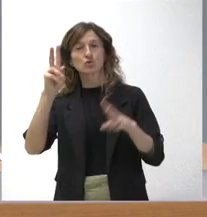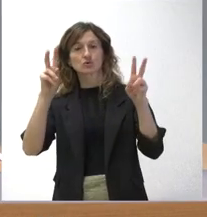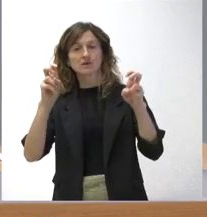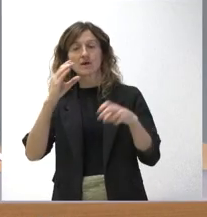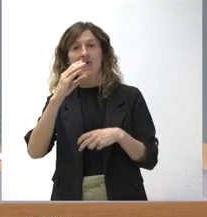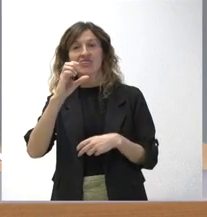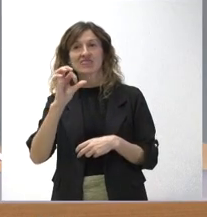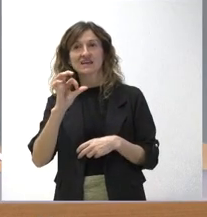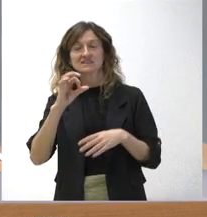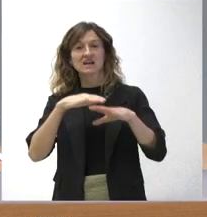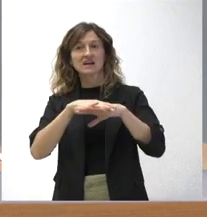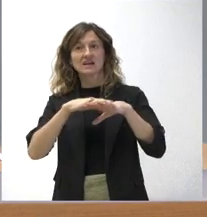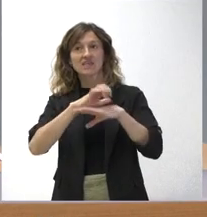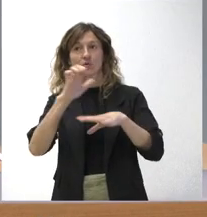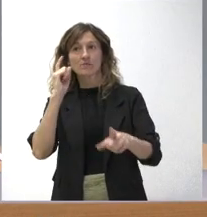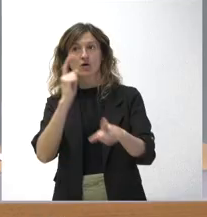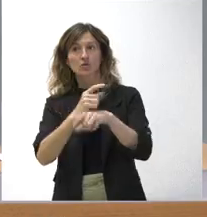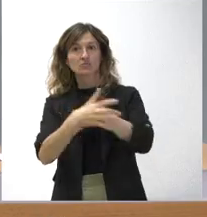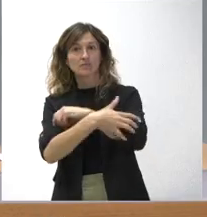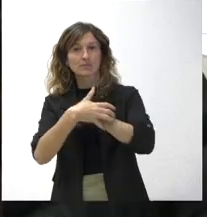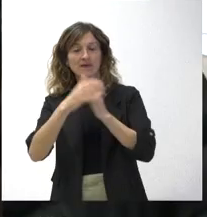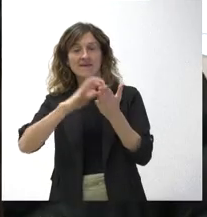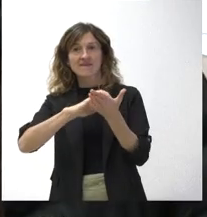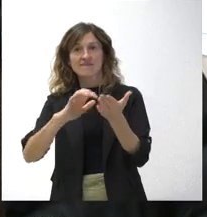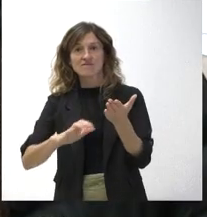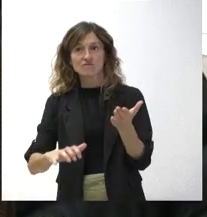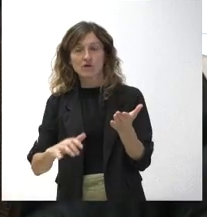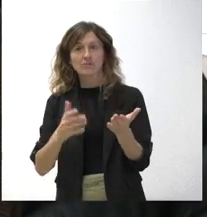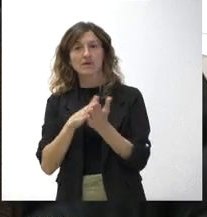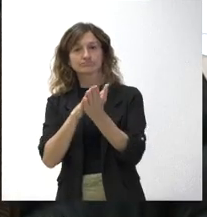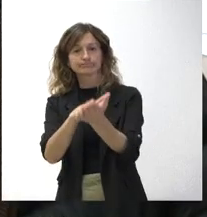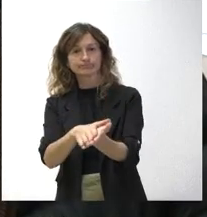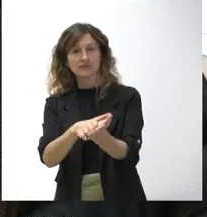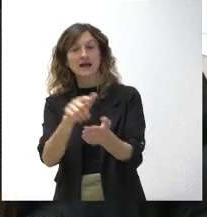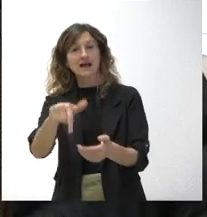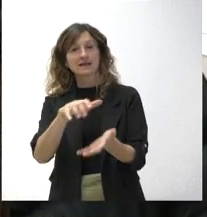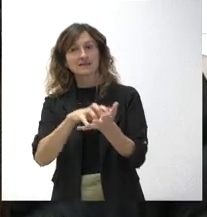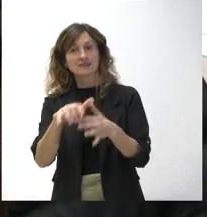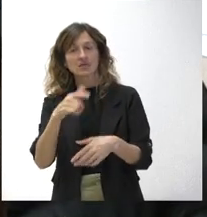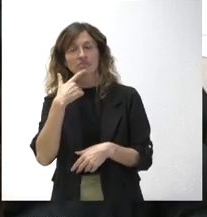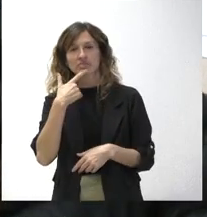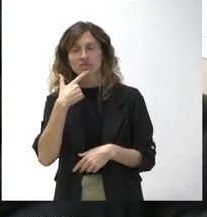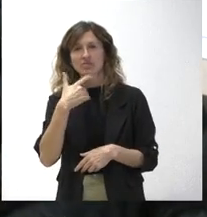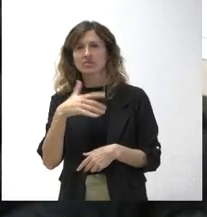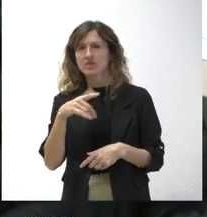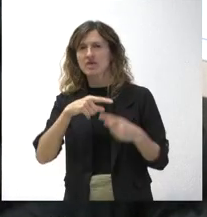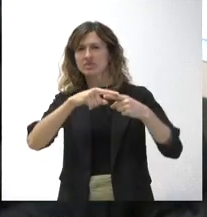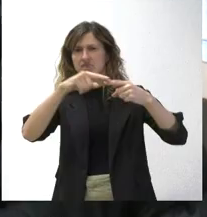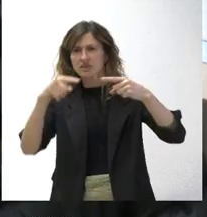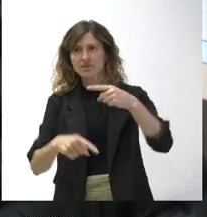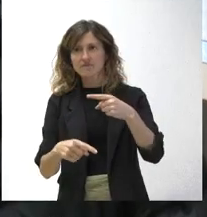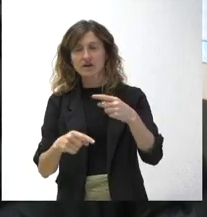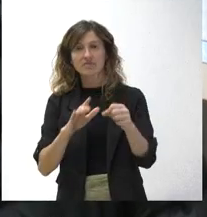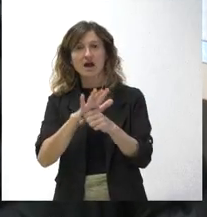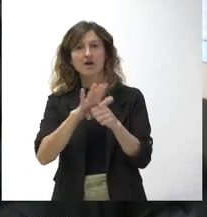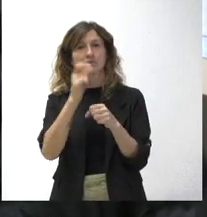CES, la Red Europea de Lucha contra la Pobreza ha presentado un informe sobre la pobreza en Castilla y León, que alertaba de una brecha que se va agrandando entre el